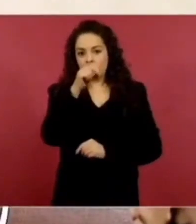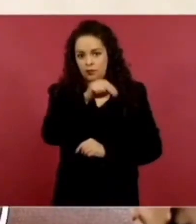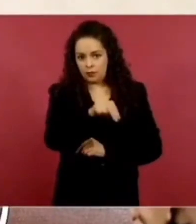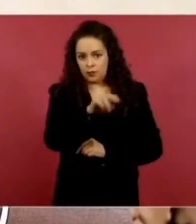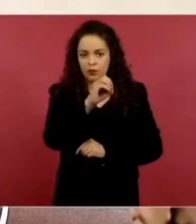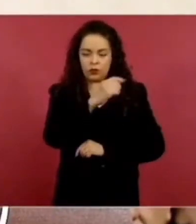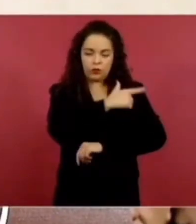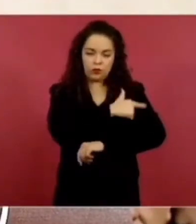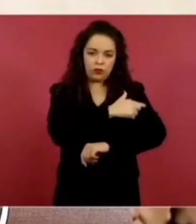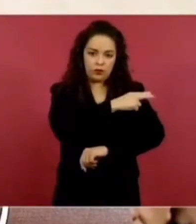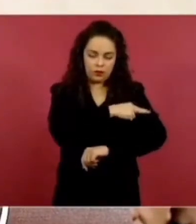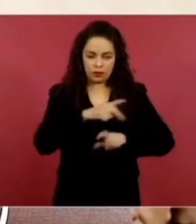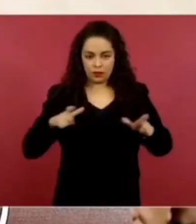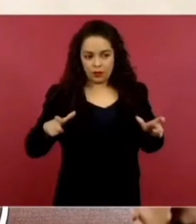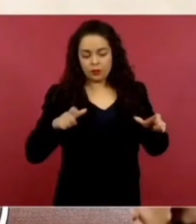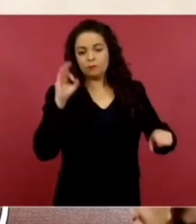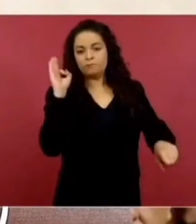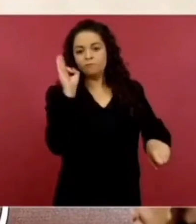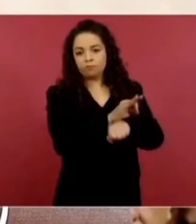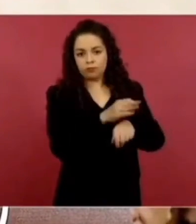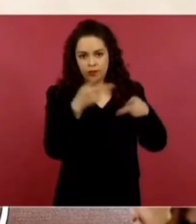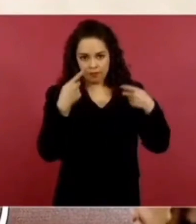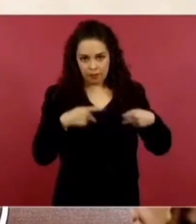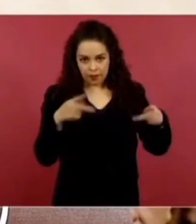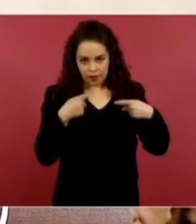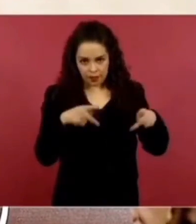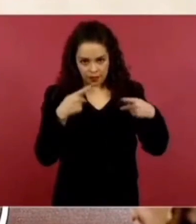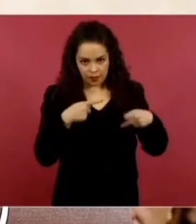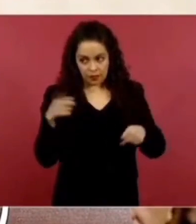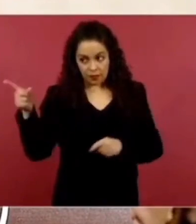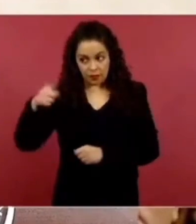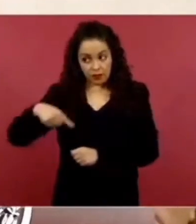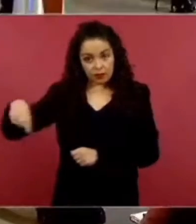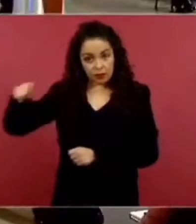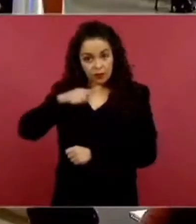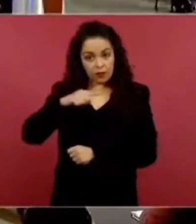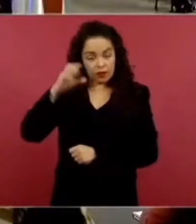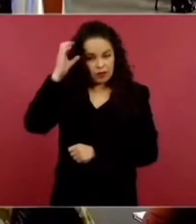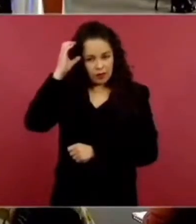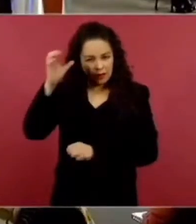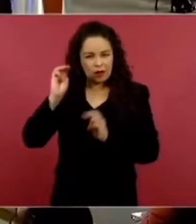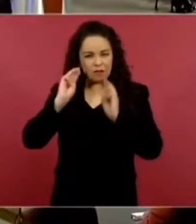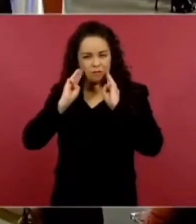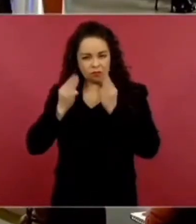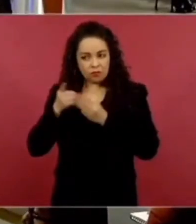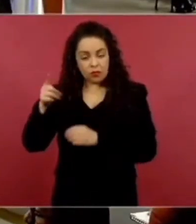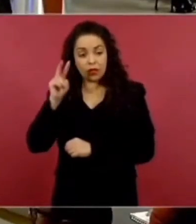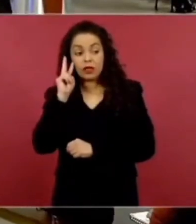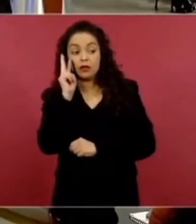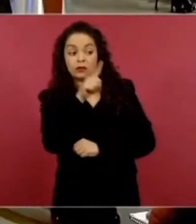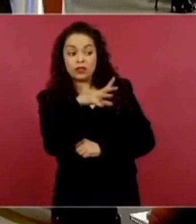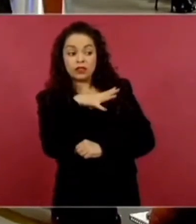para proteger a la gente sin represión